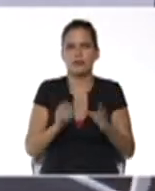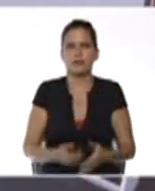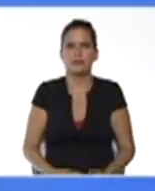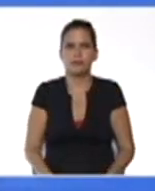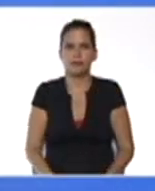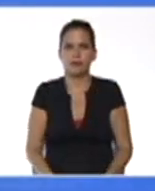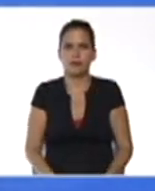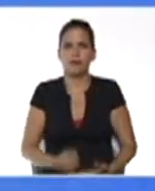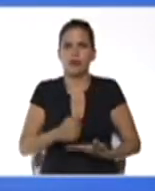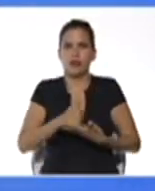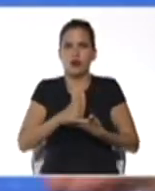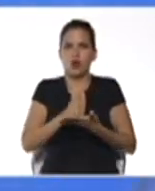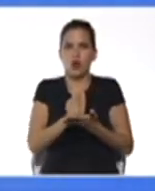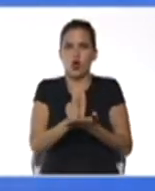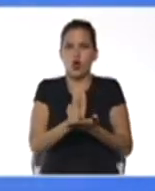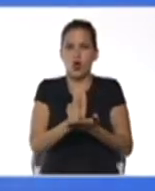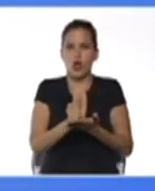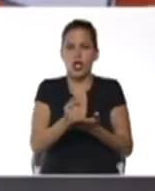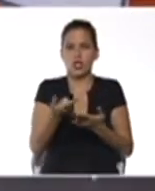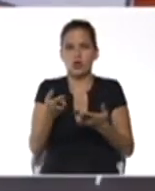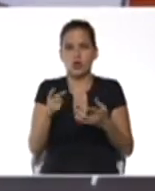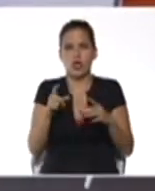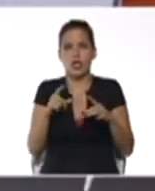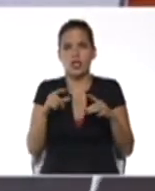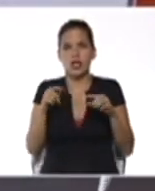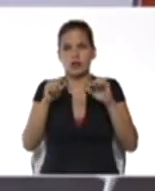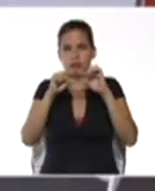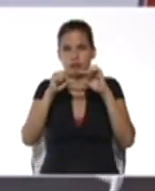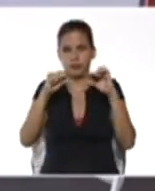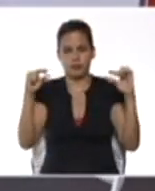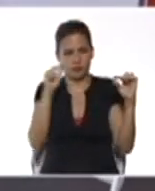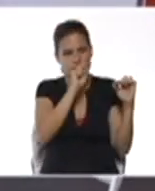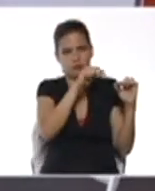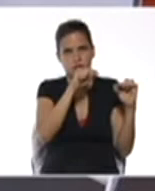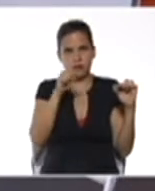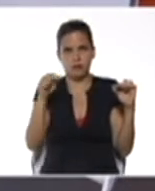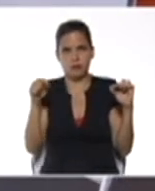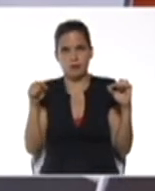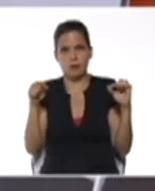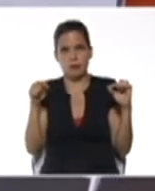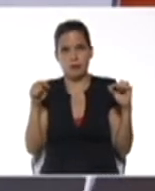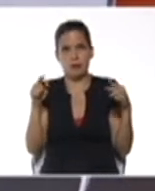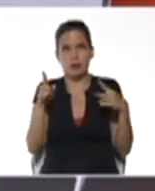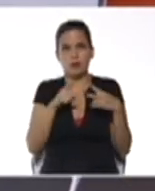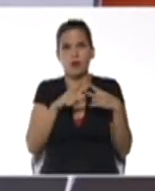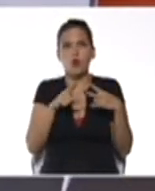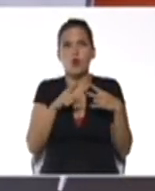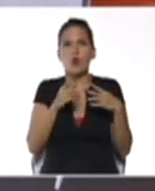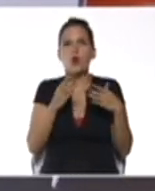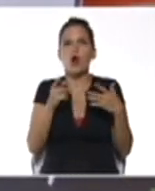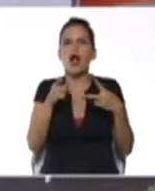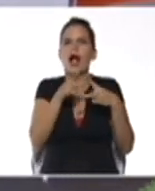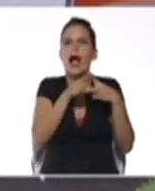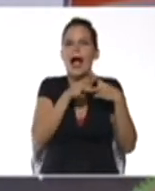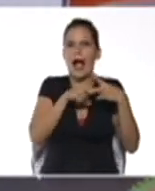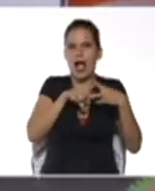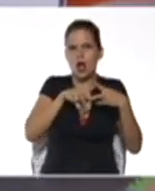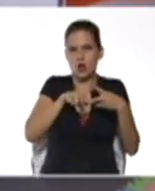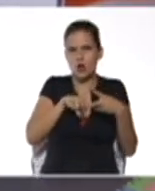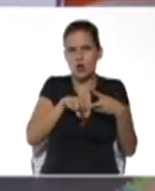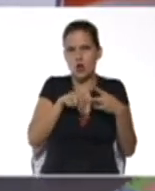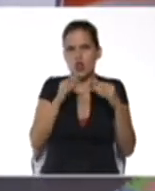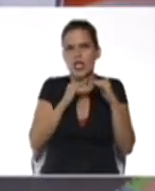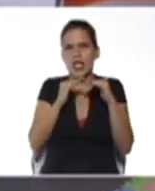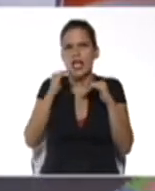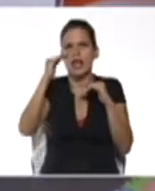Con la ayuda de la escuadra, vamos a calcular un ángulo de elevación. Me refiero a un ángulo